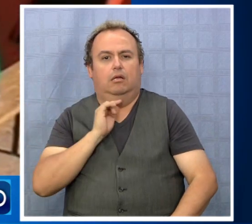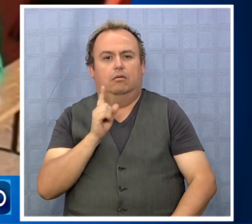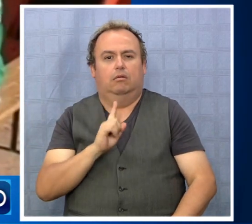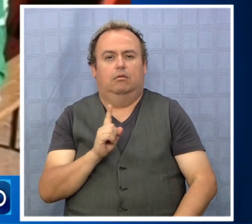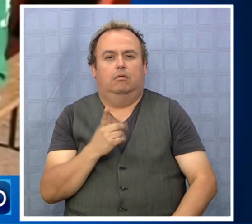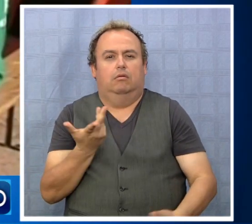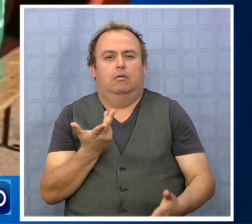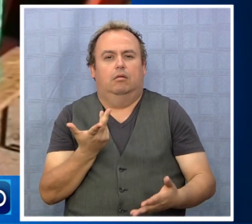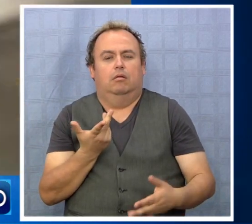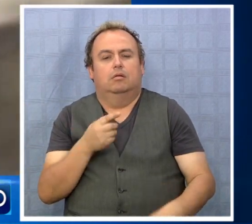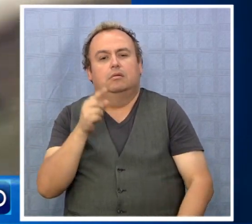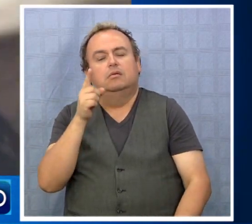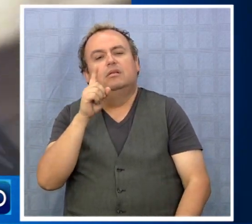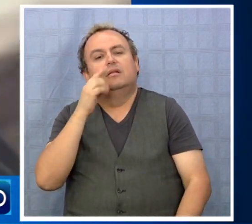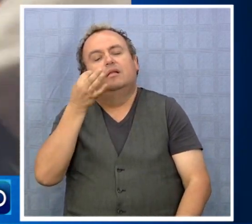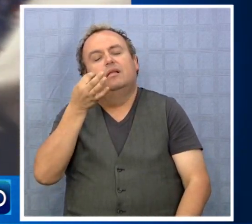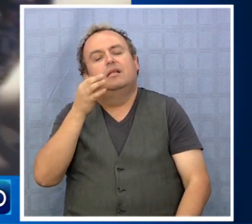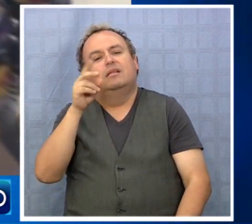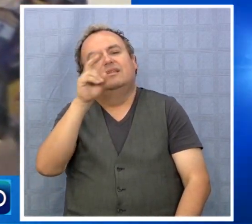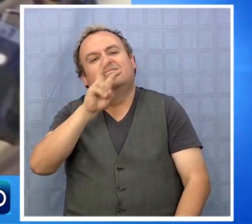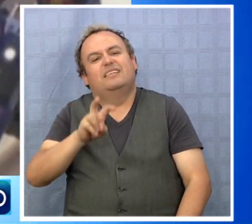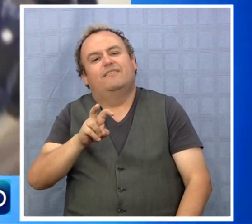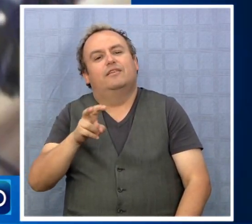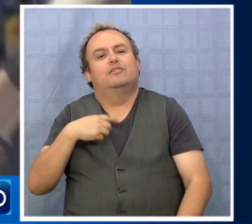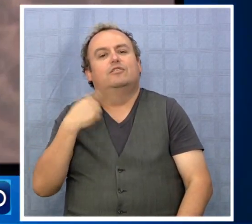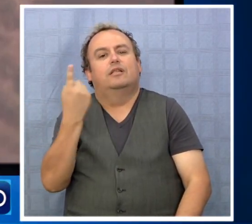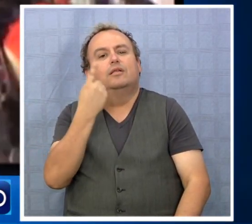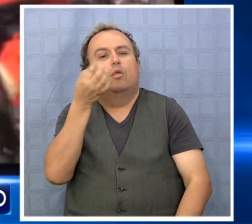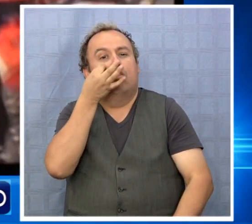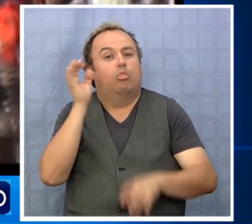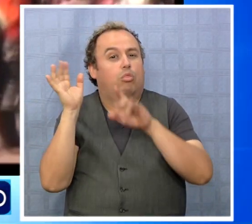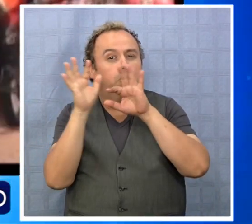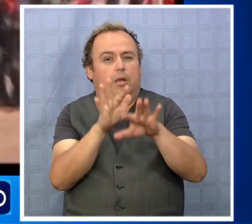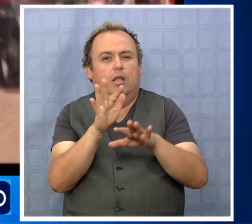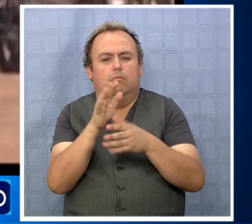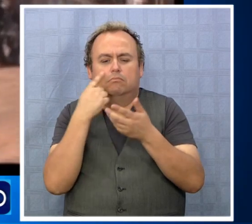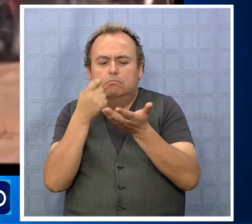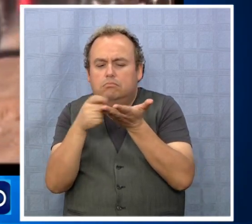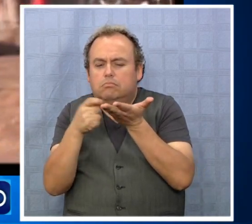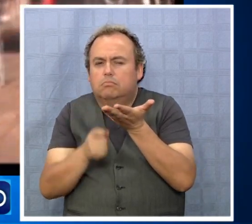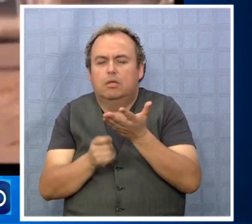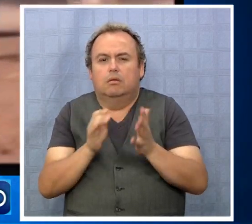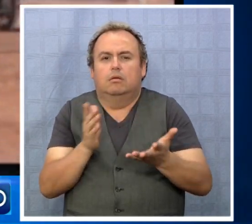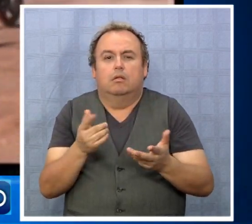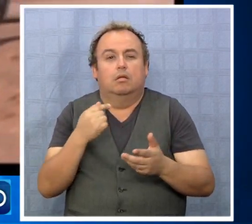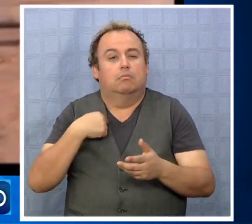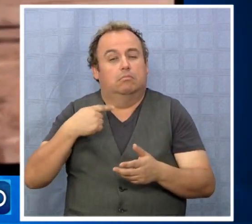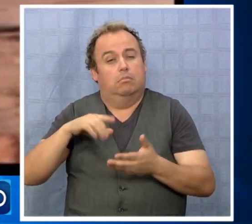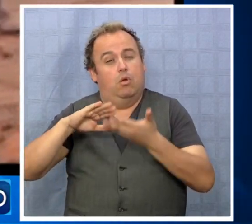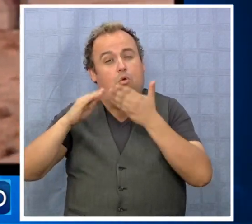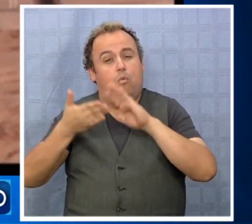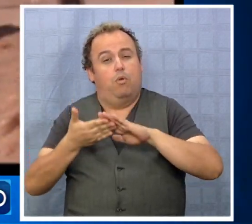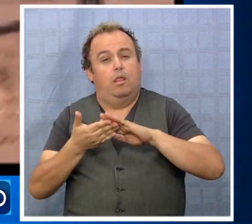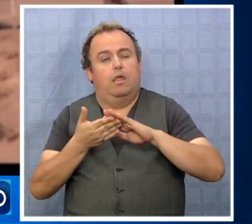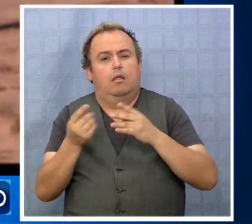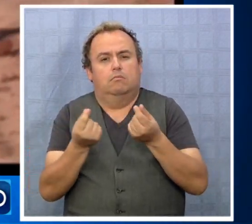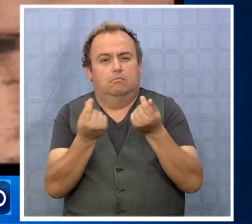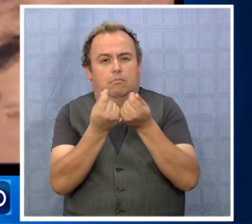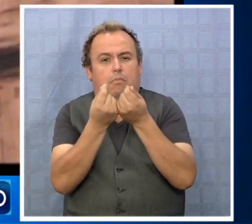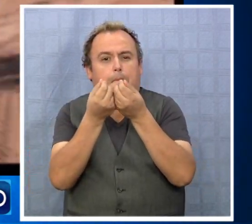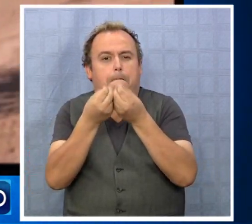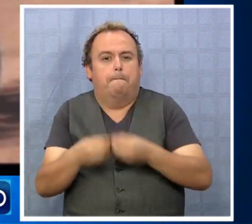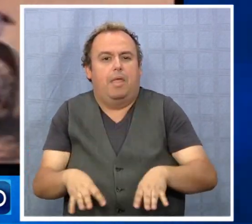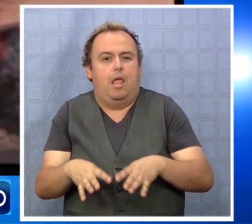la ciudad al no ser parte del Dakar. Pero la comunidad cree que Iquique deja de tener un importante atractivo